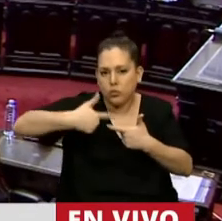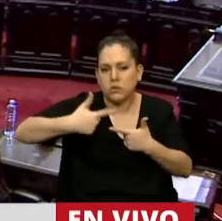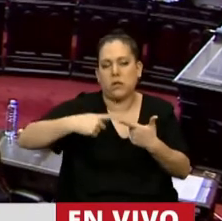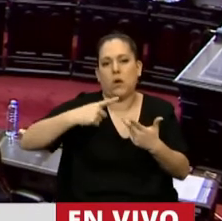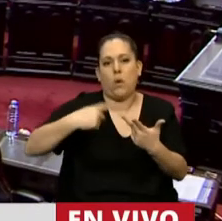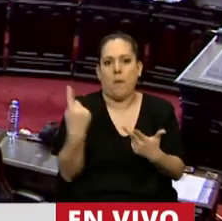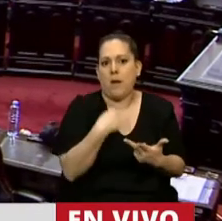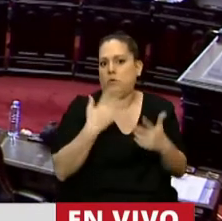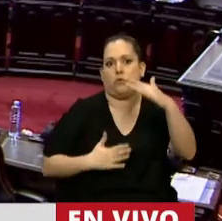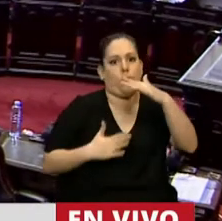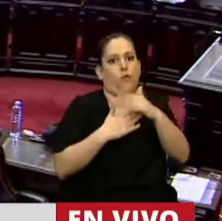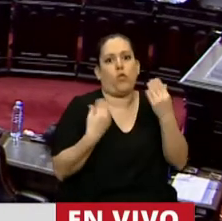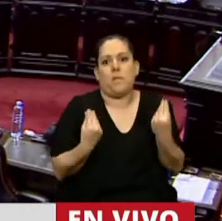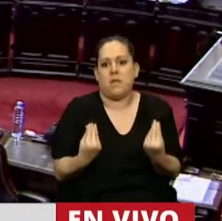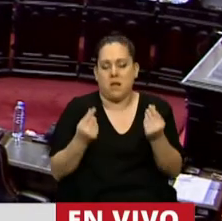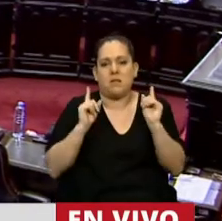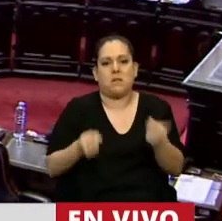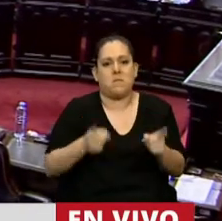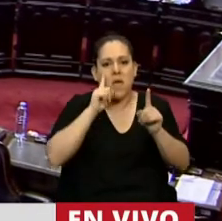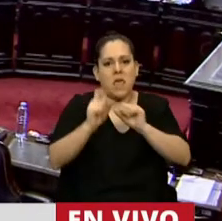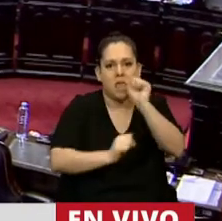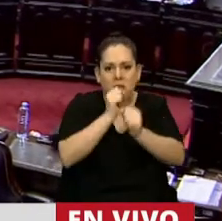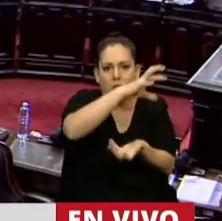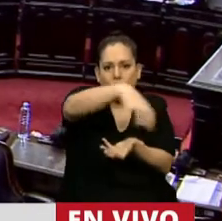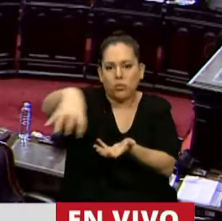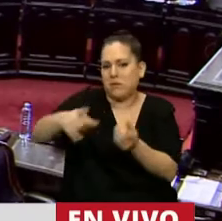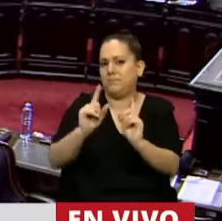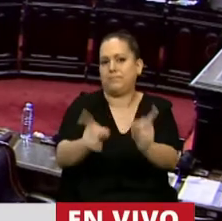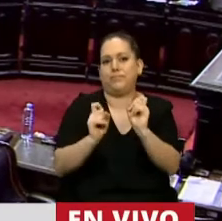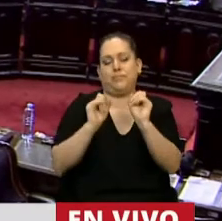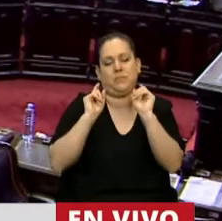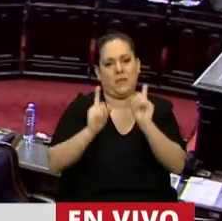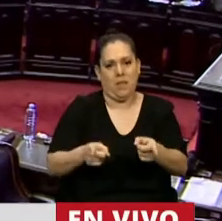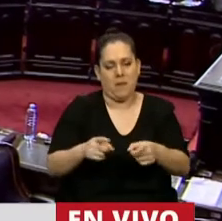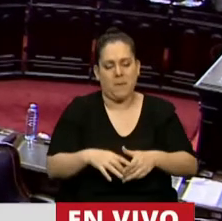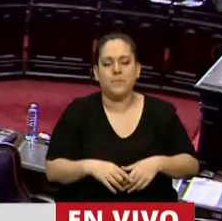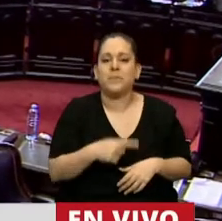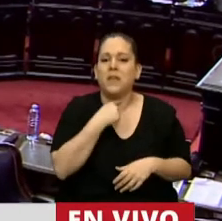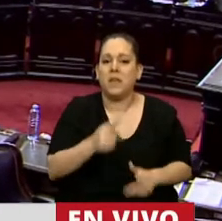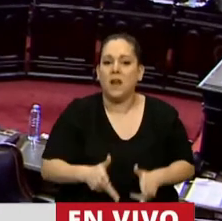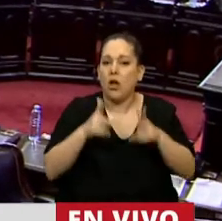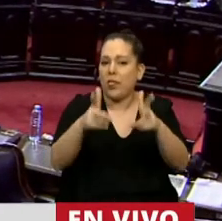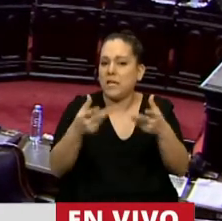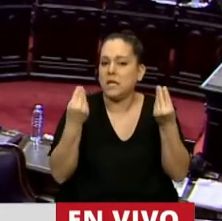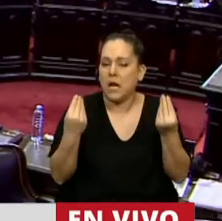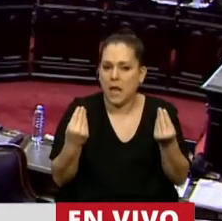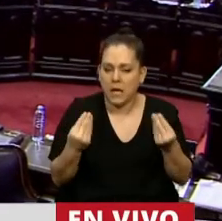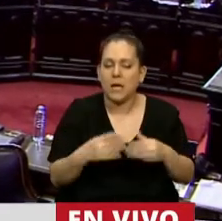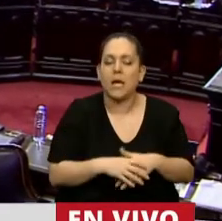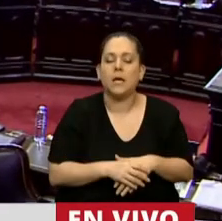era fundamental y para la industria también es muy importante. Quiero decirle también,